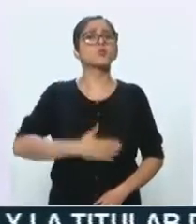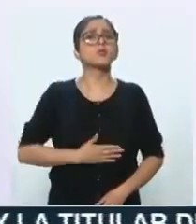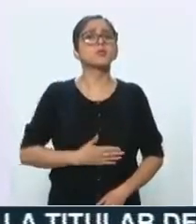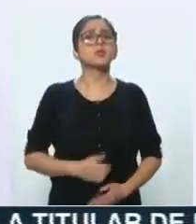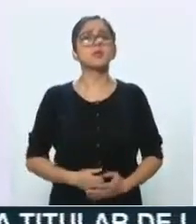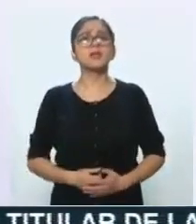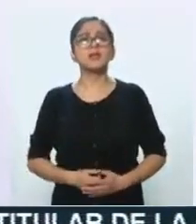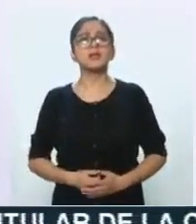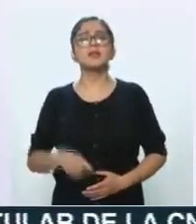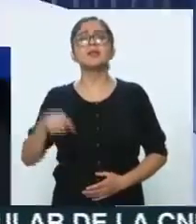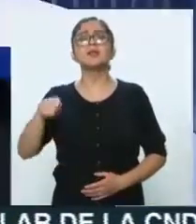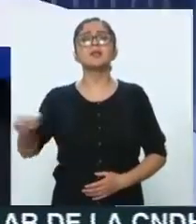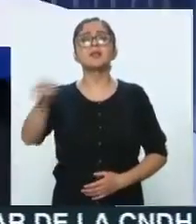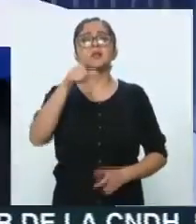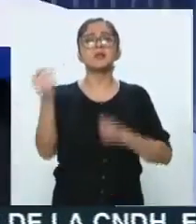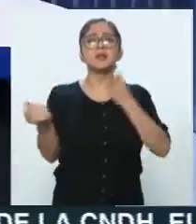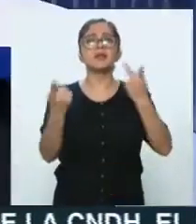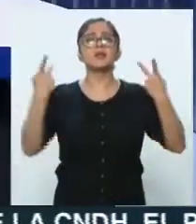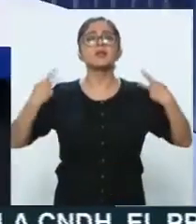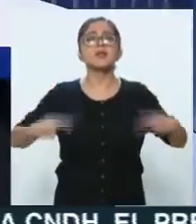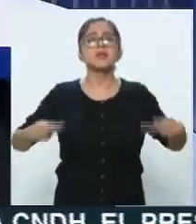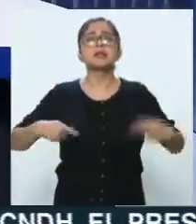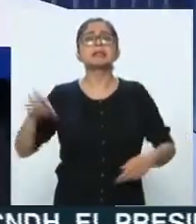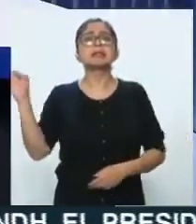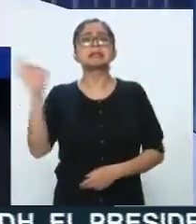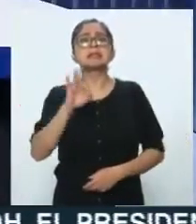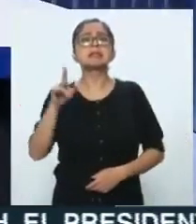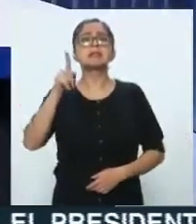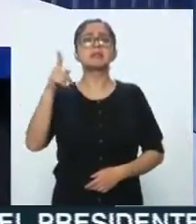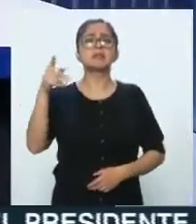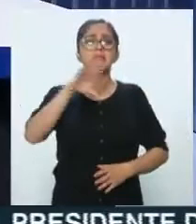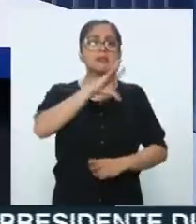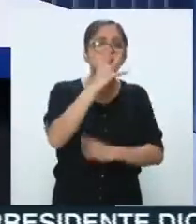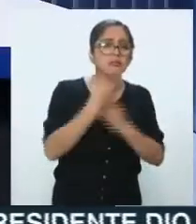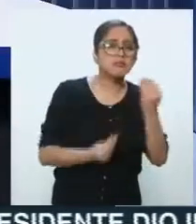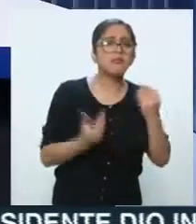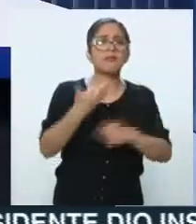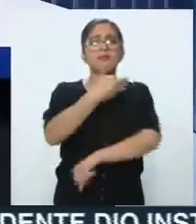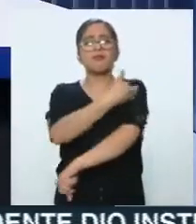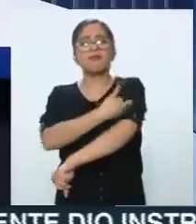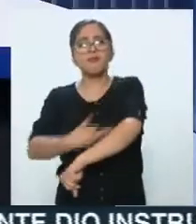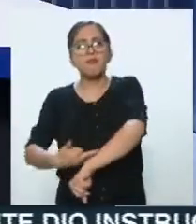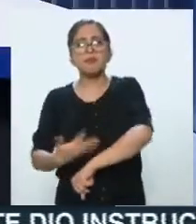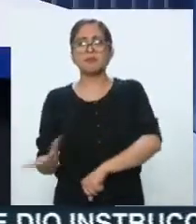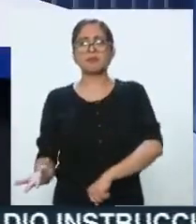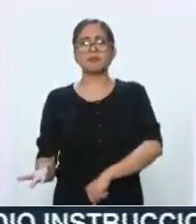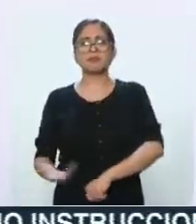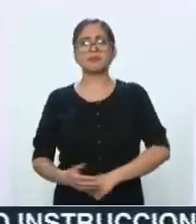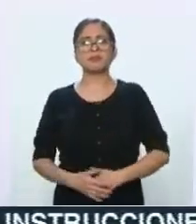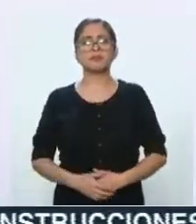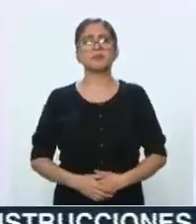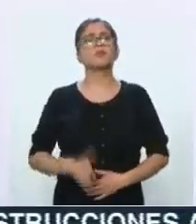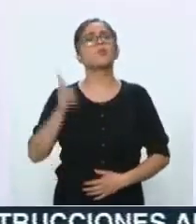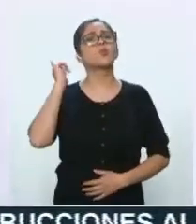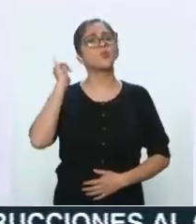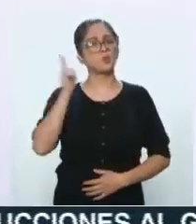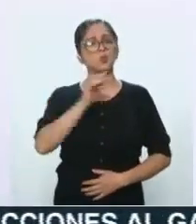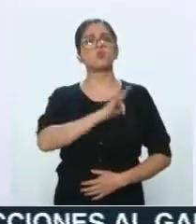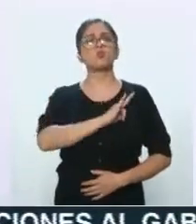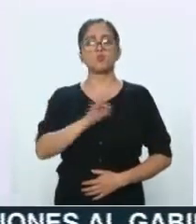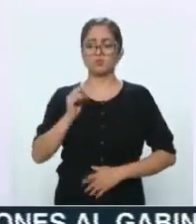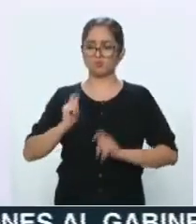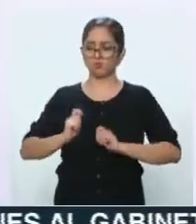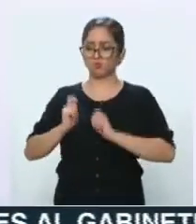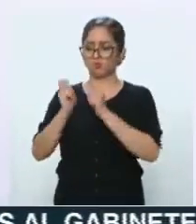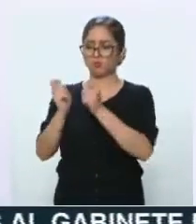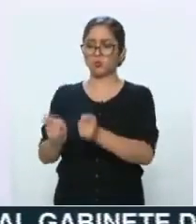las víctimas, aquellas personas que pudieron escapar, los familiares. ¿Justicia se irá a otorgar? Esperemos que sí se otorgue justicia. Y